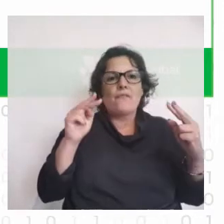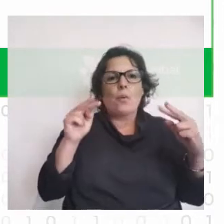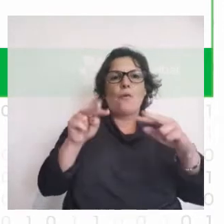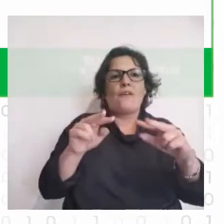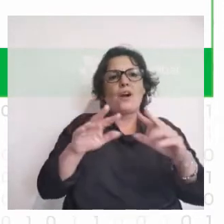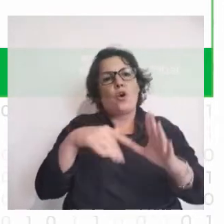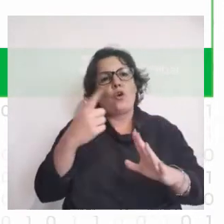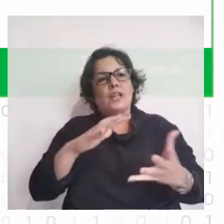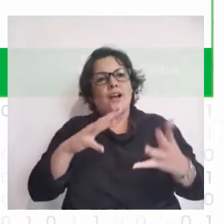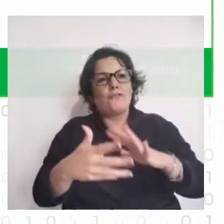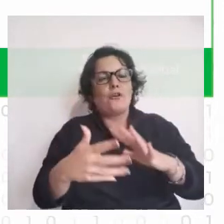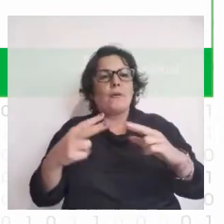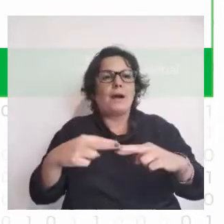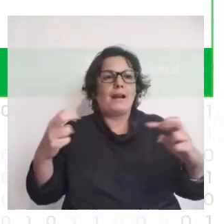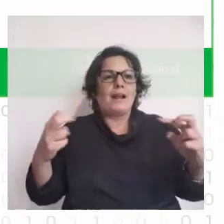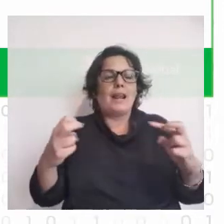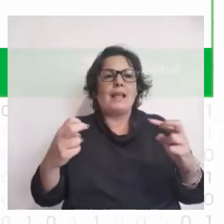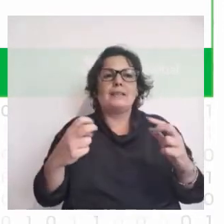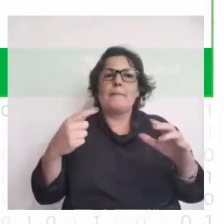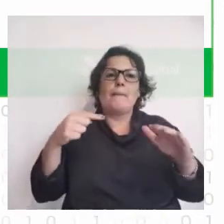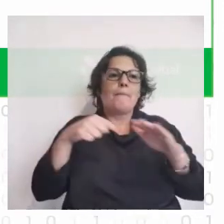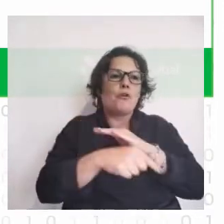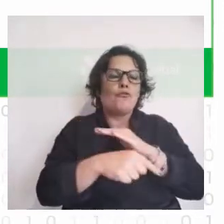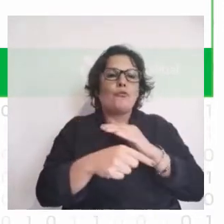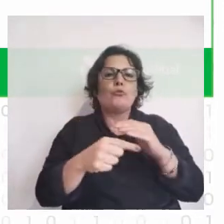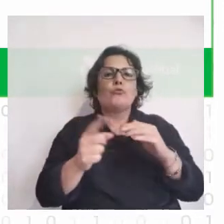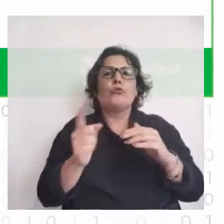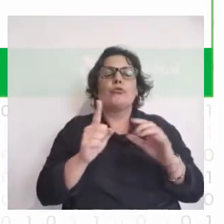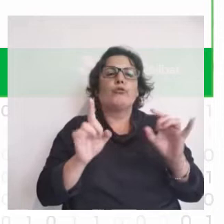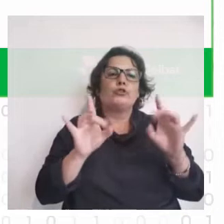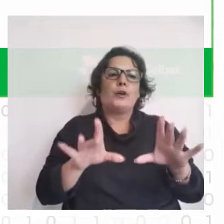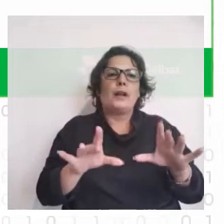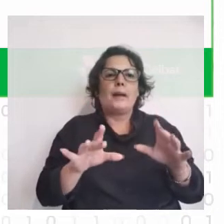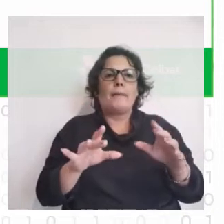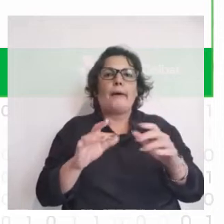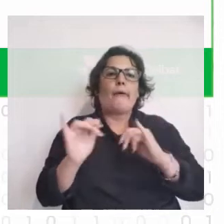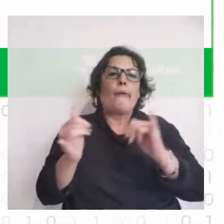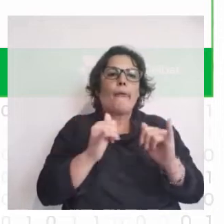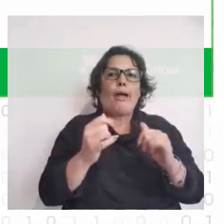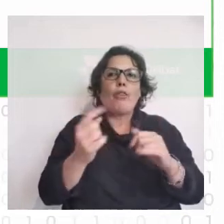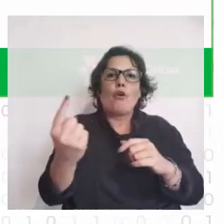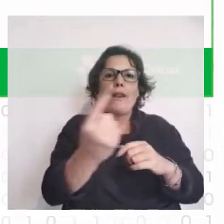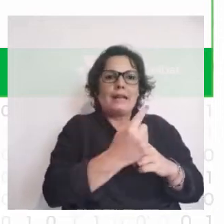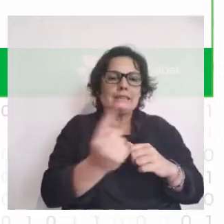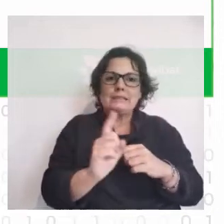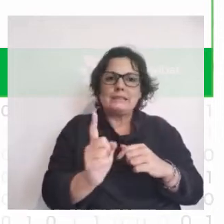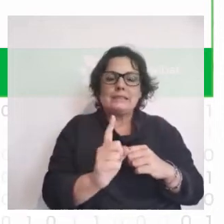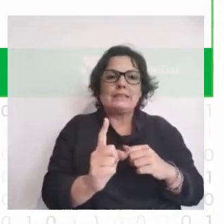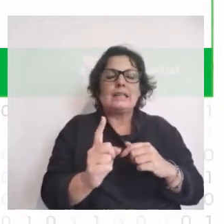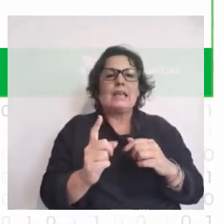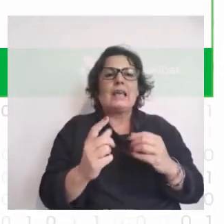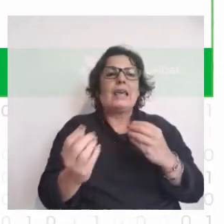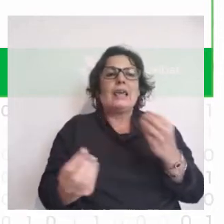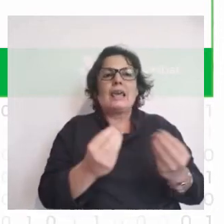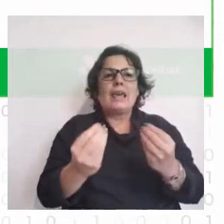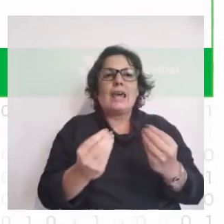con el análisis profundo, no solamente de las jugadoras, de lo que son